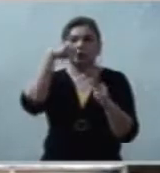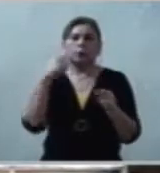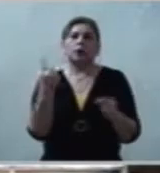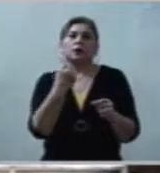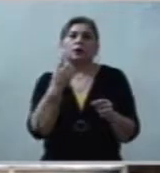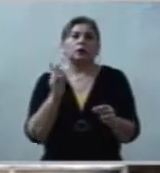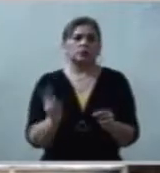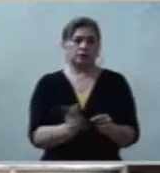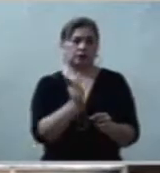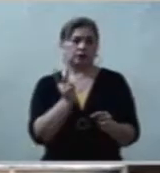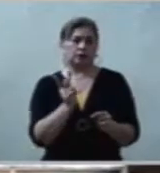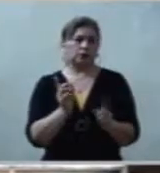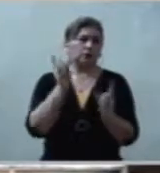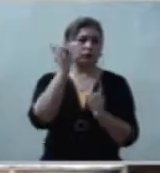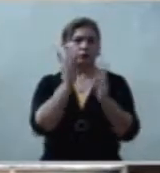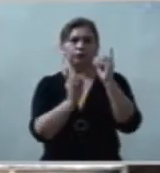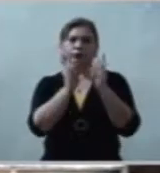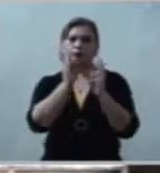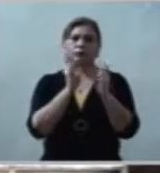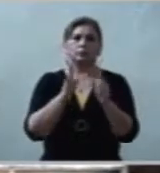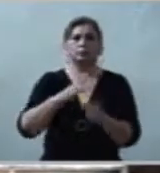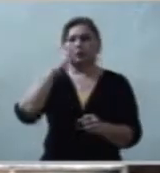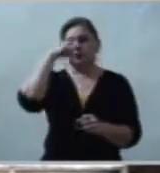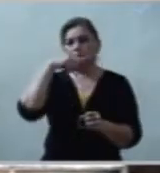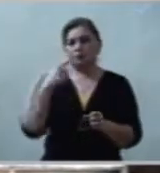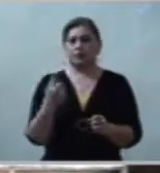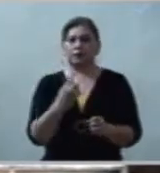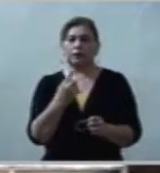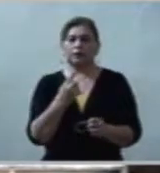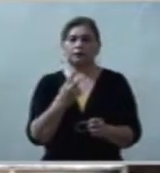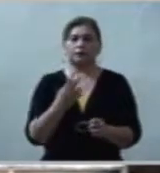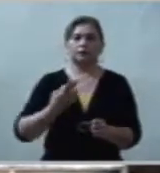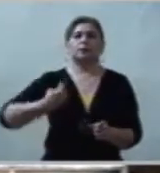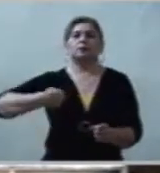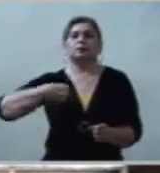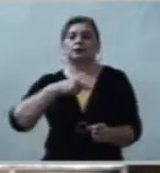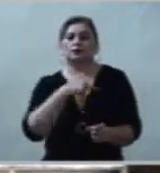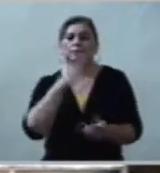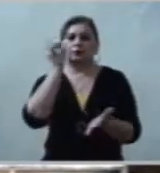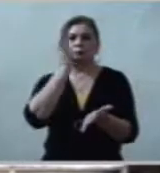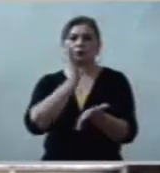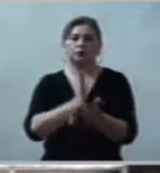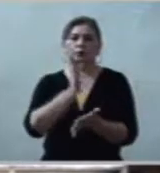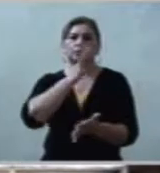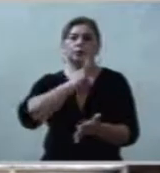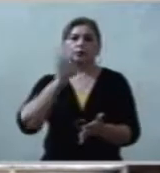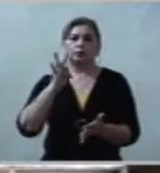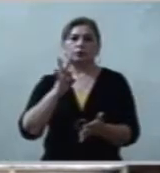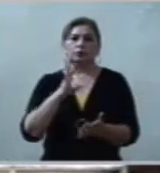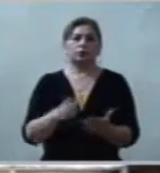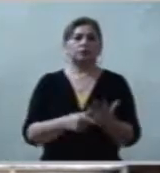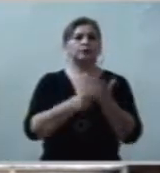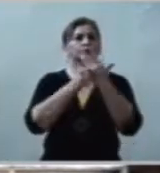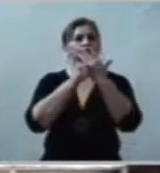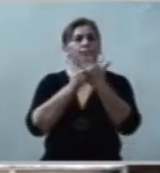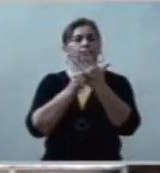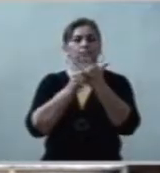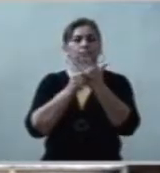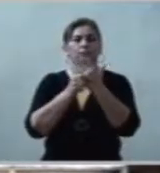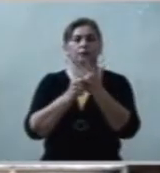Miren, nosotros solamente podemos ser testigos de la fe,